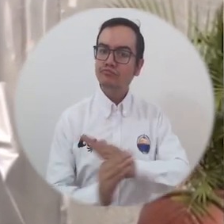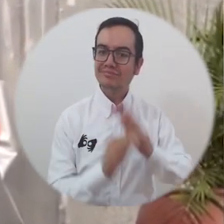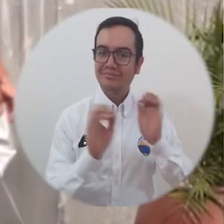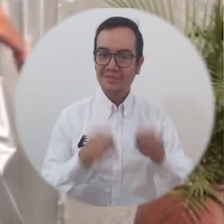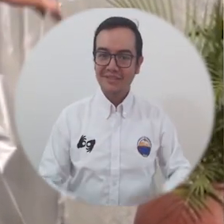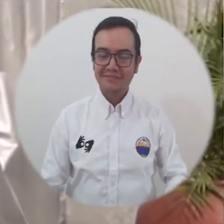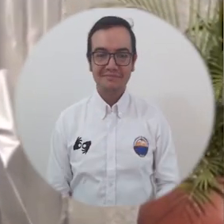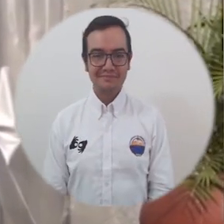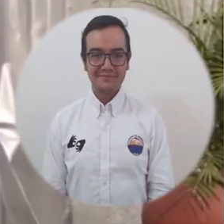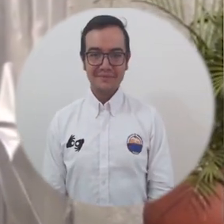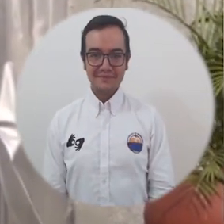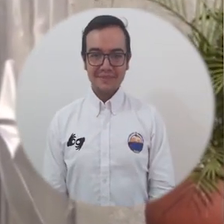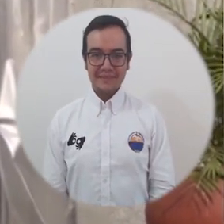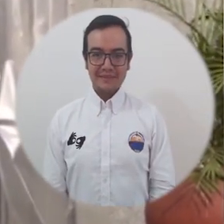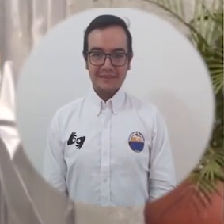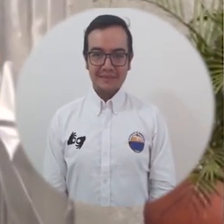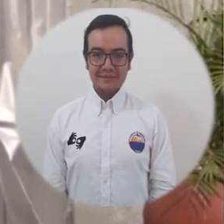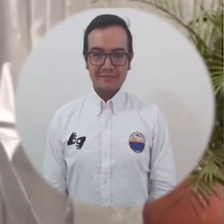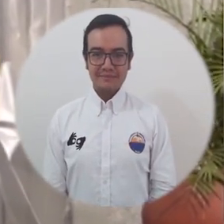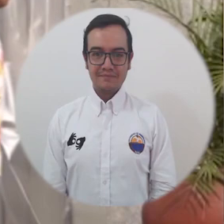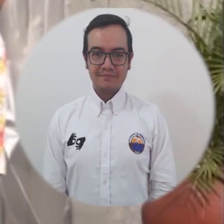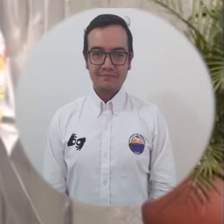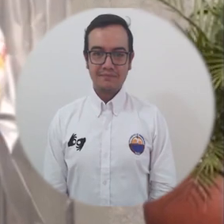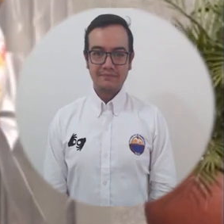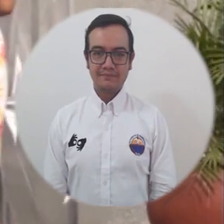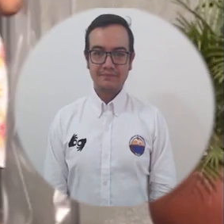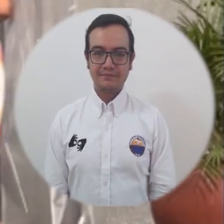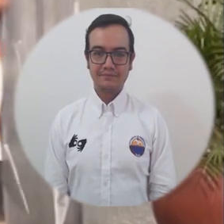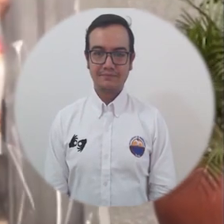recinto donde va a estar.